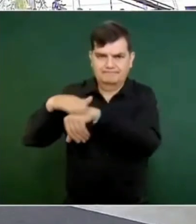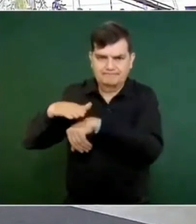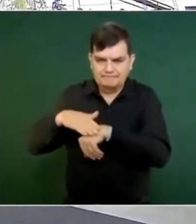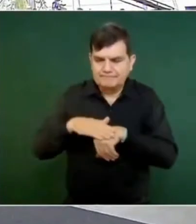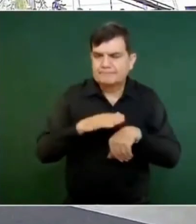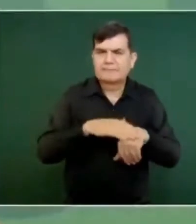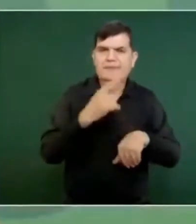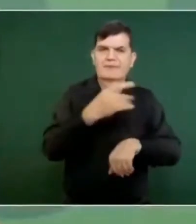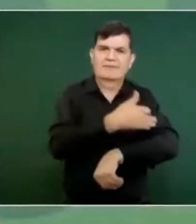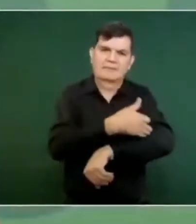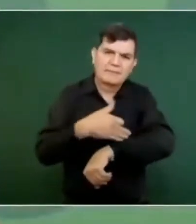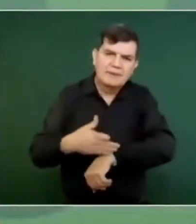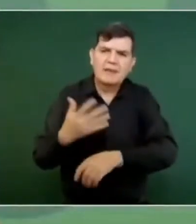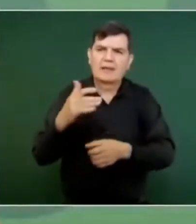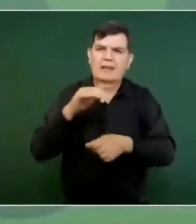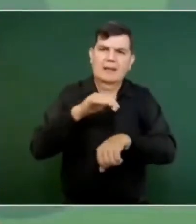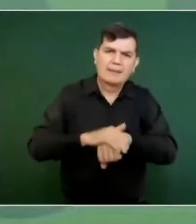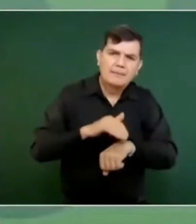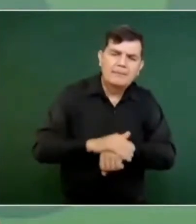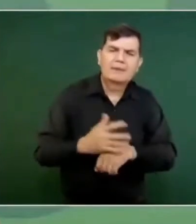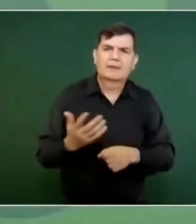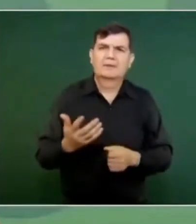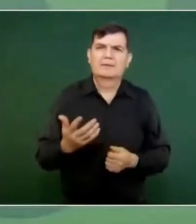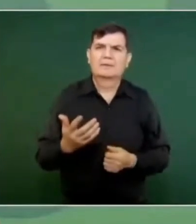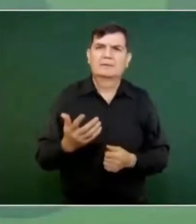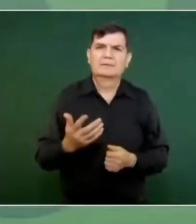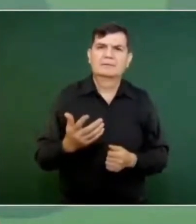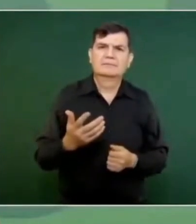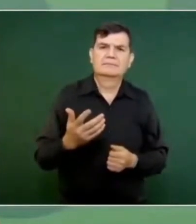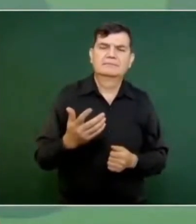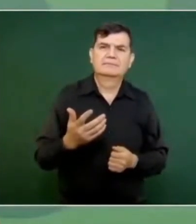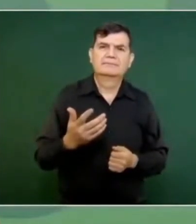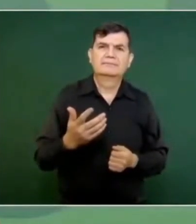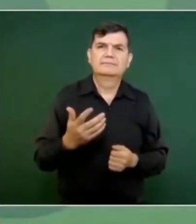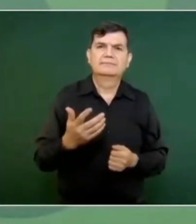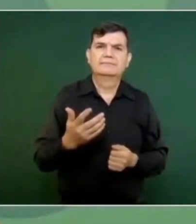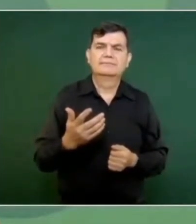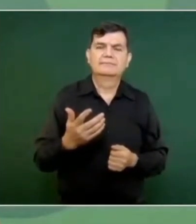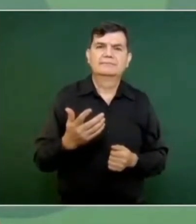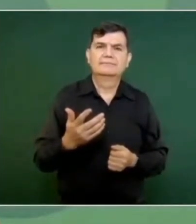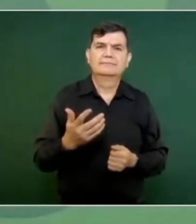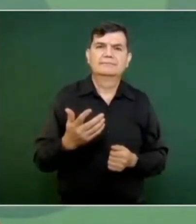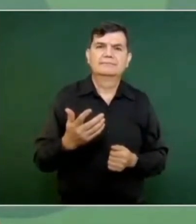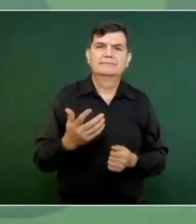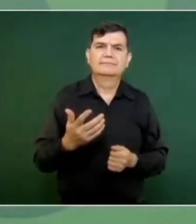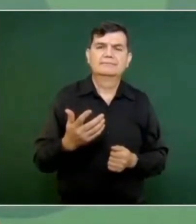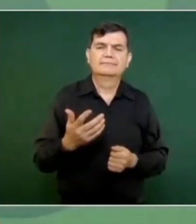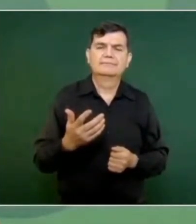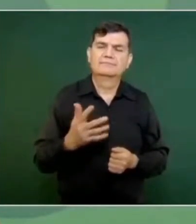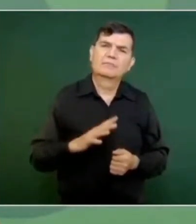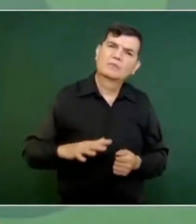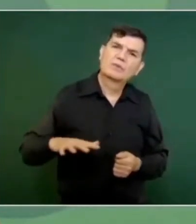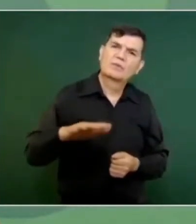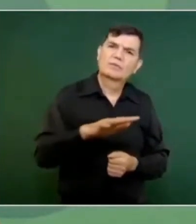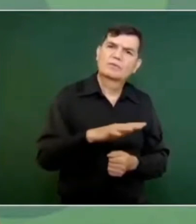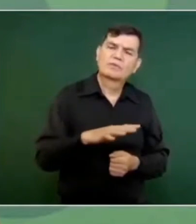familiares, amigos, a todos los